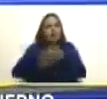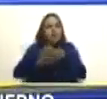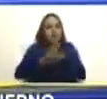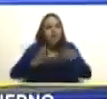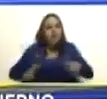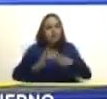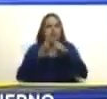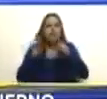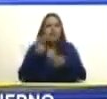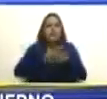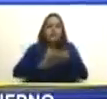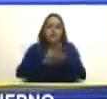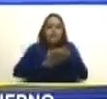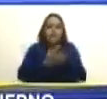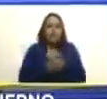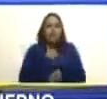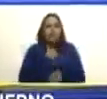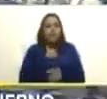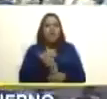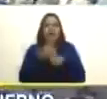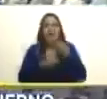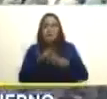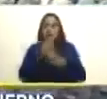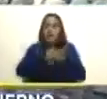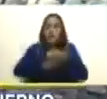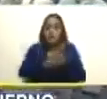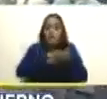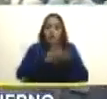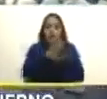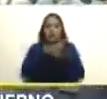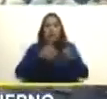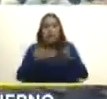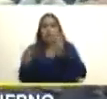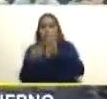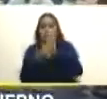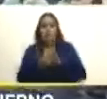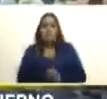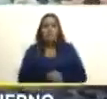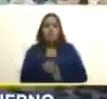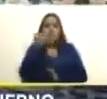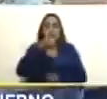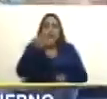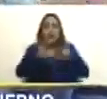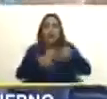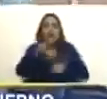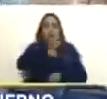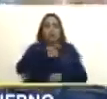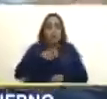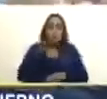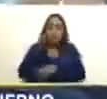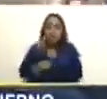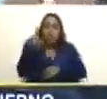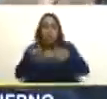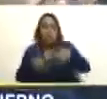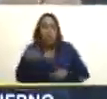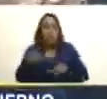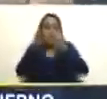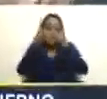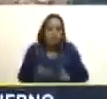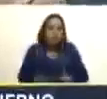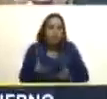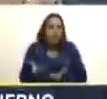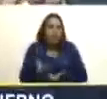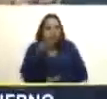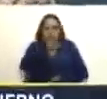soluciones gestar soluciones democráticas y cuando haya elecciones que la gente vote por el candidato que quiera